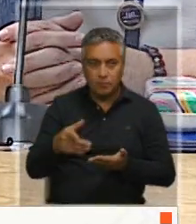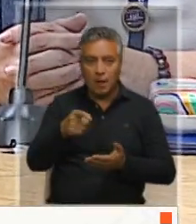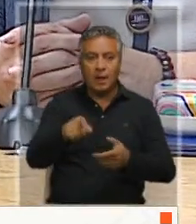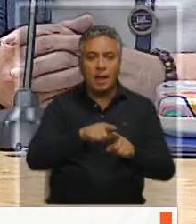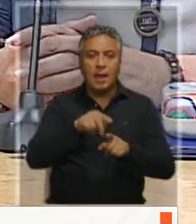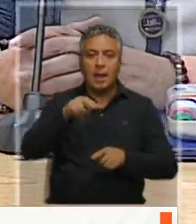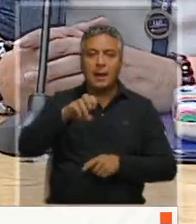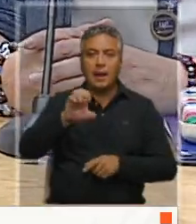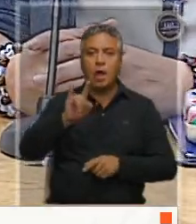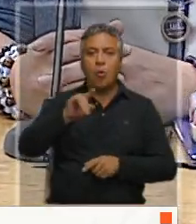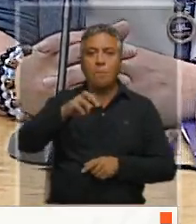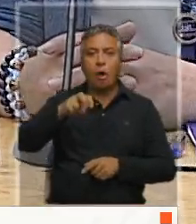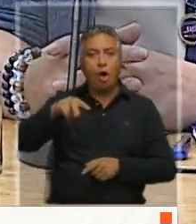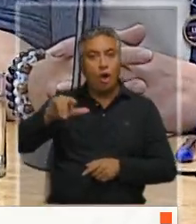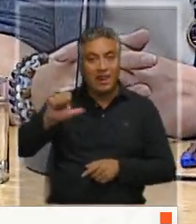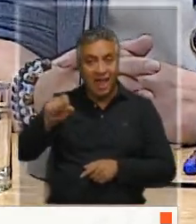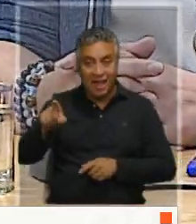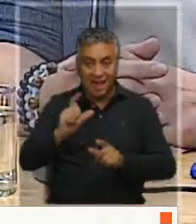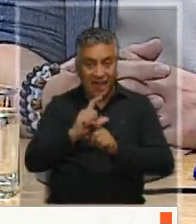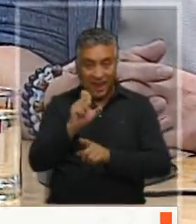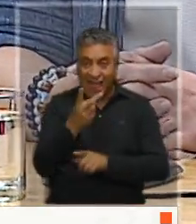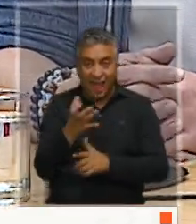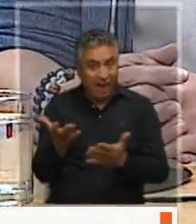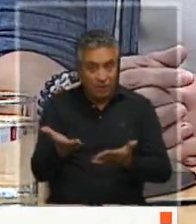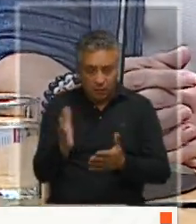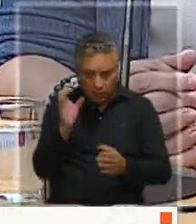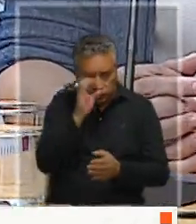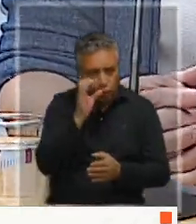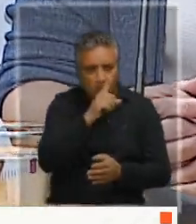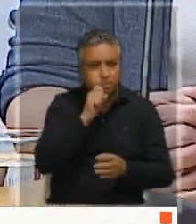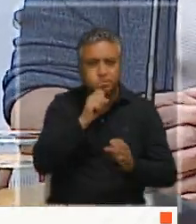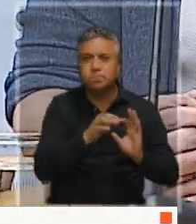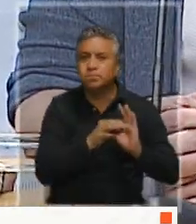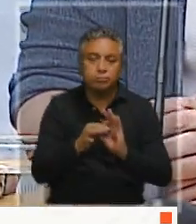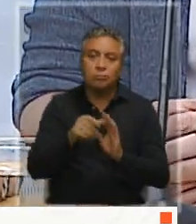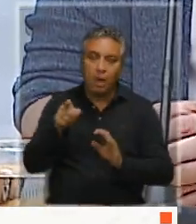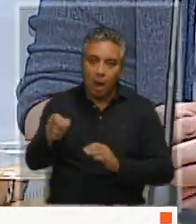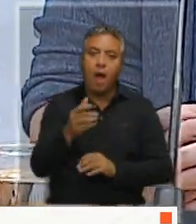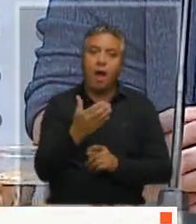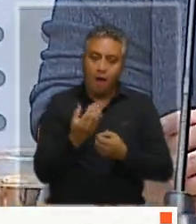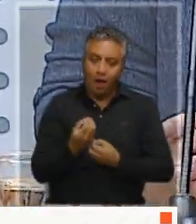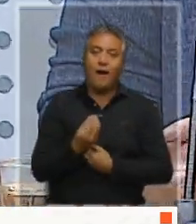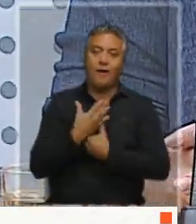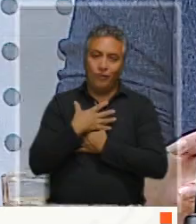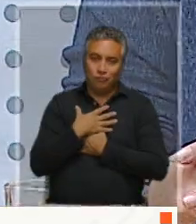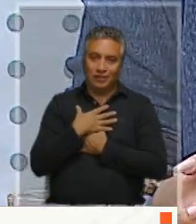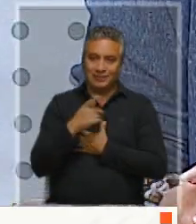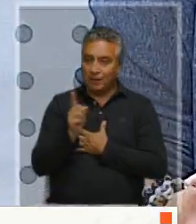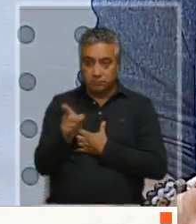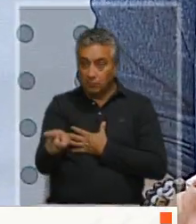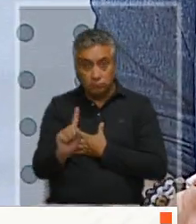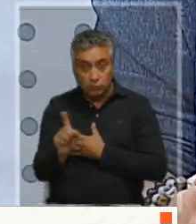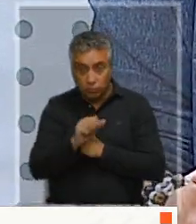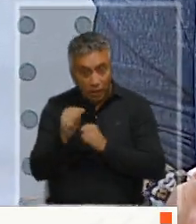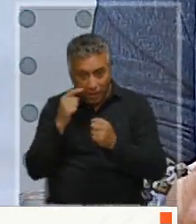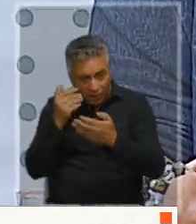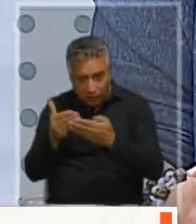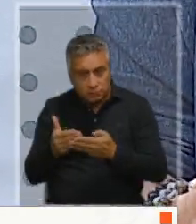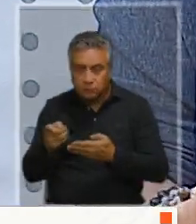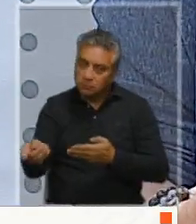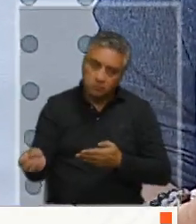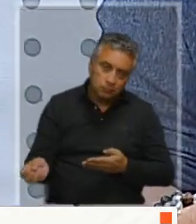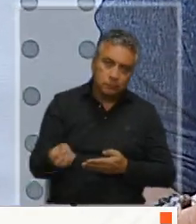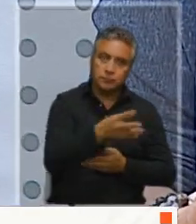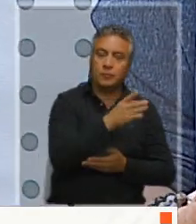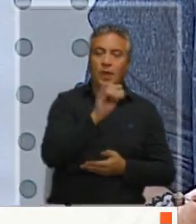busca el agente causal, que en este caso fue influenza, y al no poder tipificarlo se envía al Instituto de Salud Pública, donde se